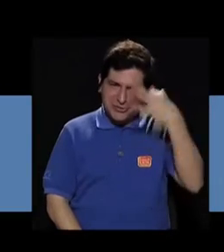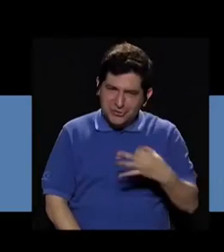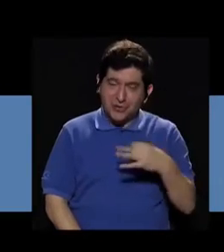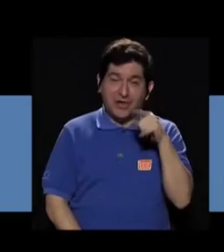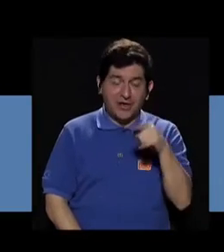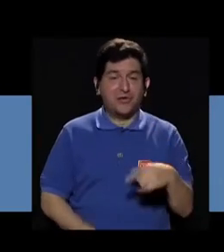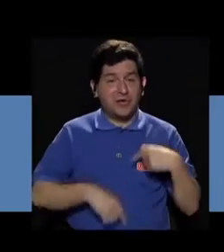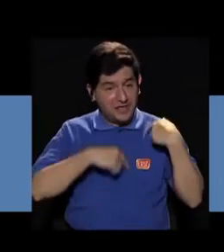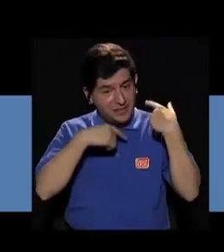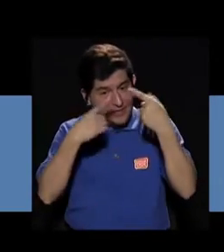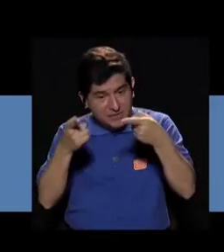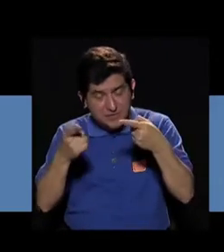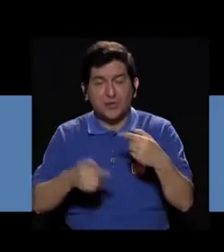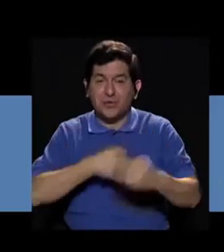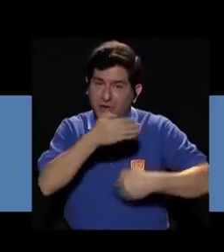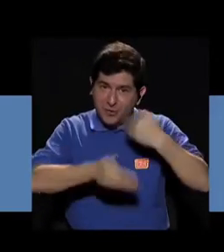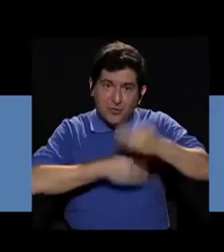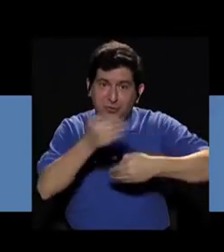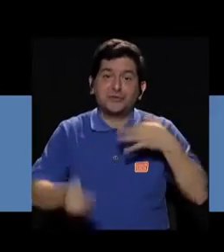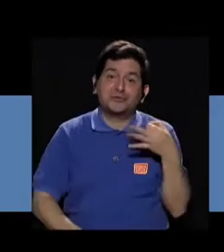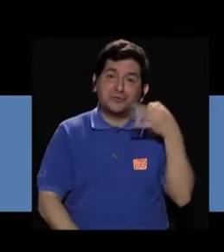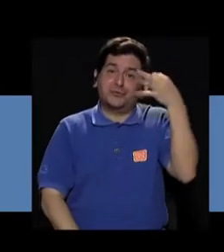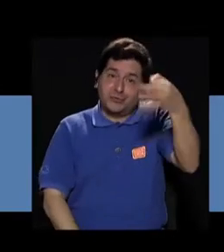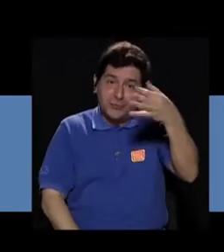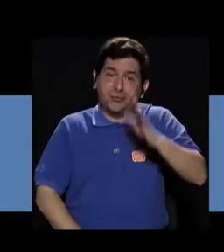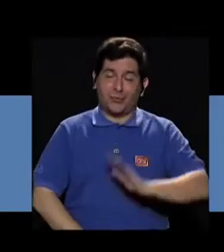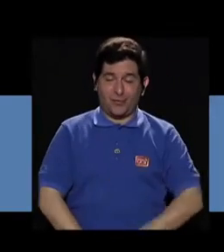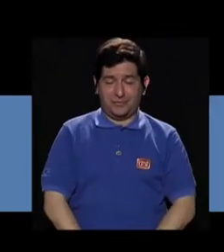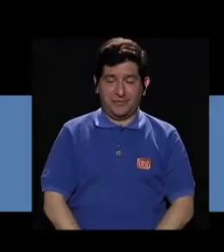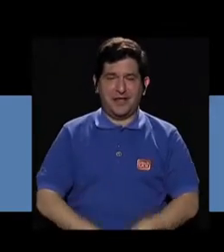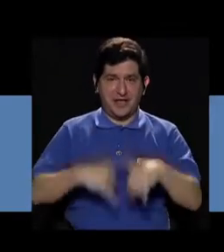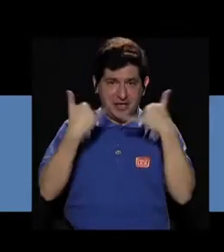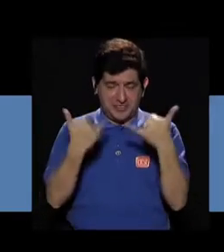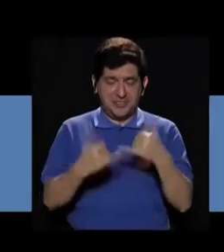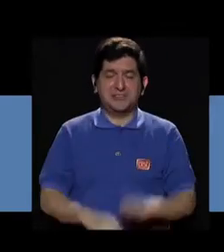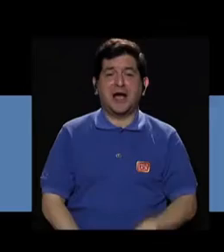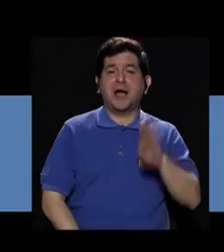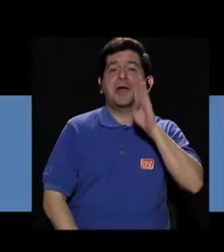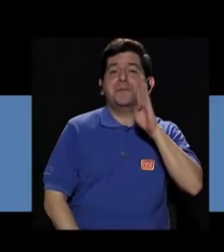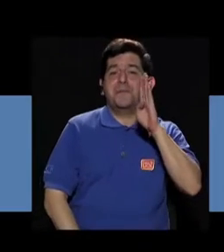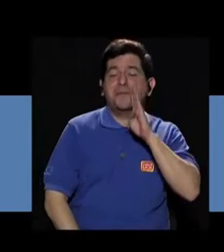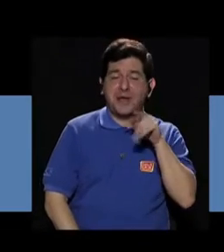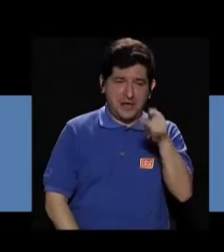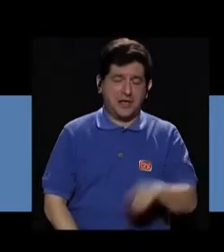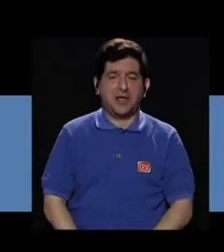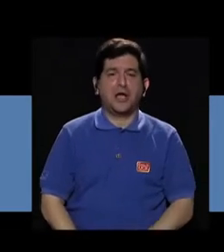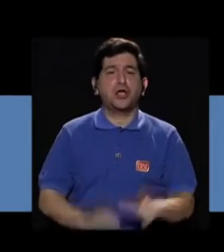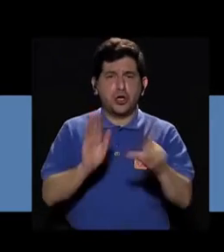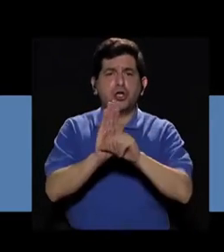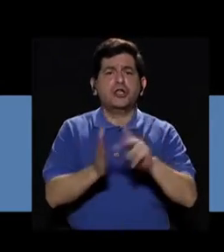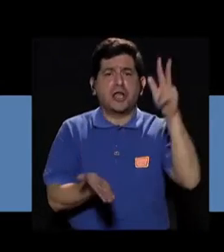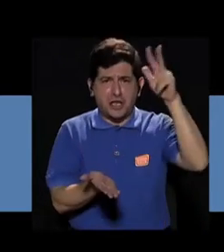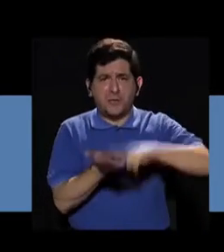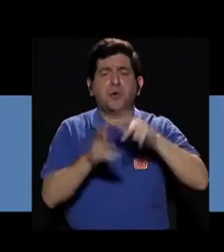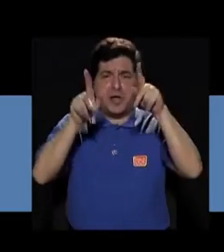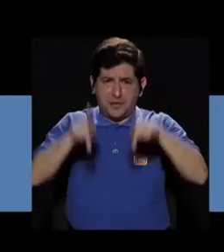Bueno, yo creo que a eso vamos, ¿verdad? Esa la tendencia en un futuro. Ya en Bélgica, de hecho, ya aprobaron una ley